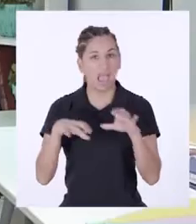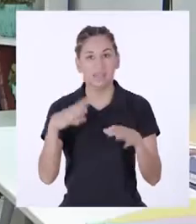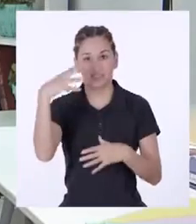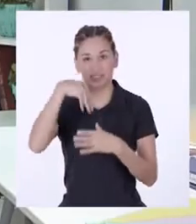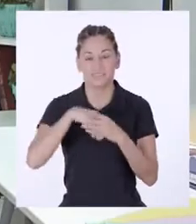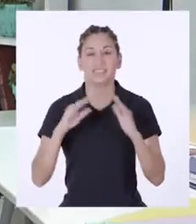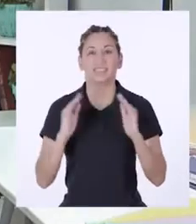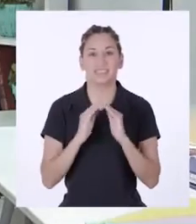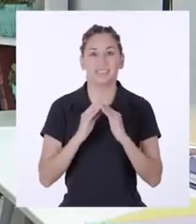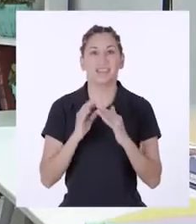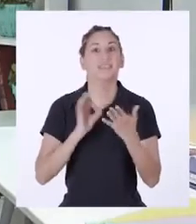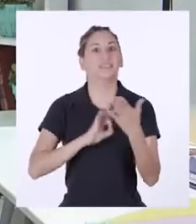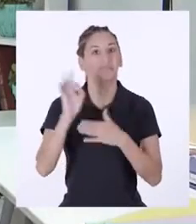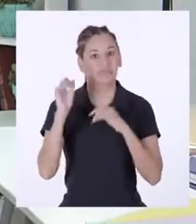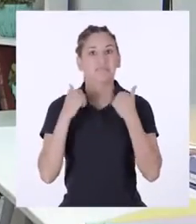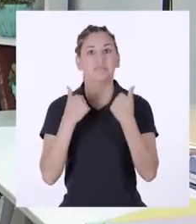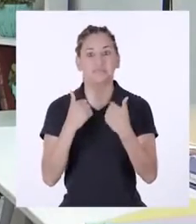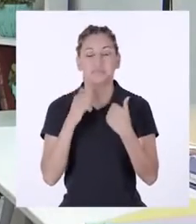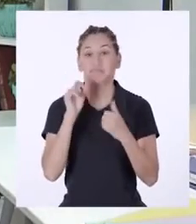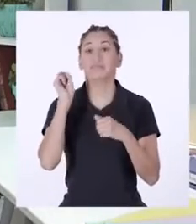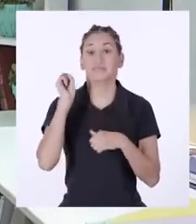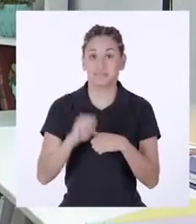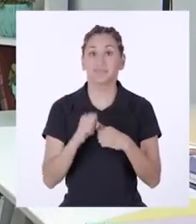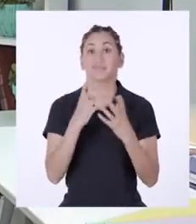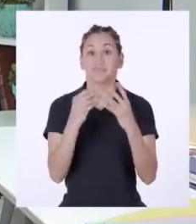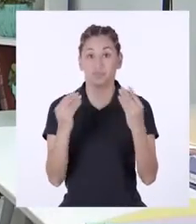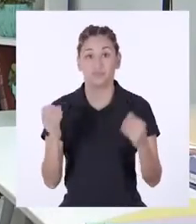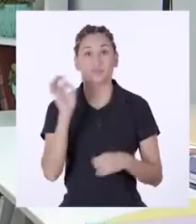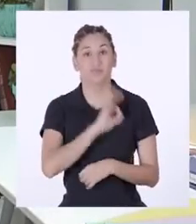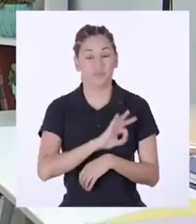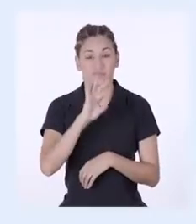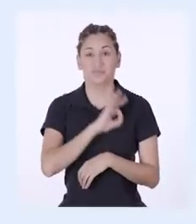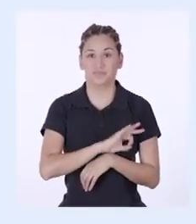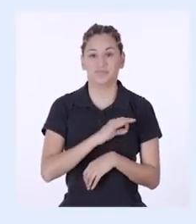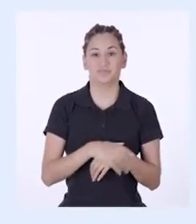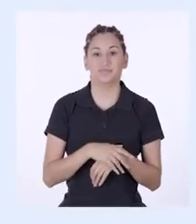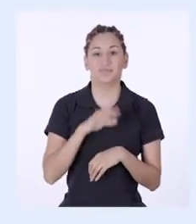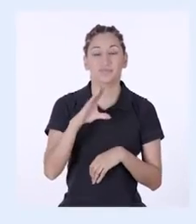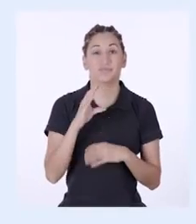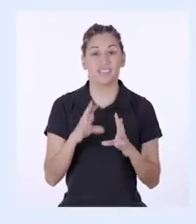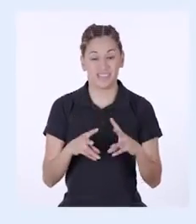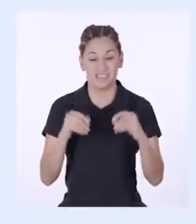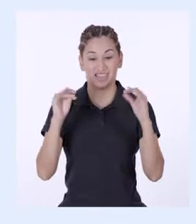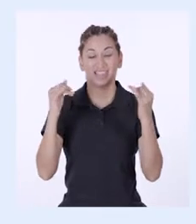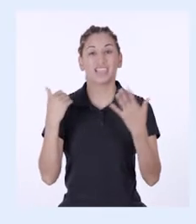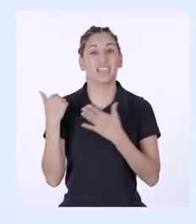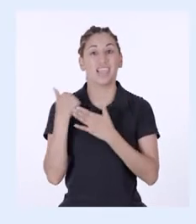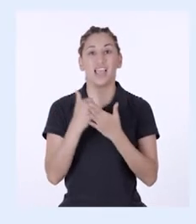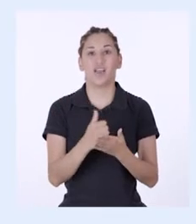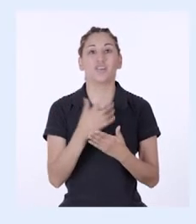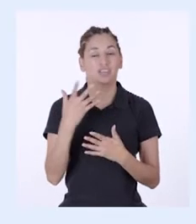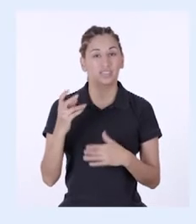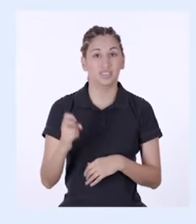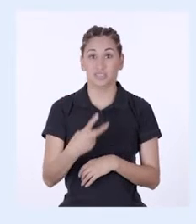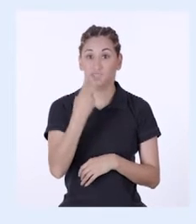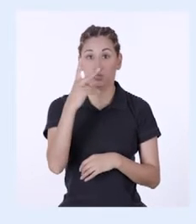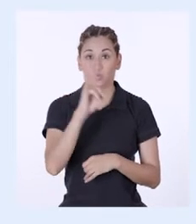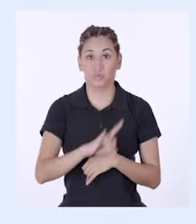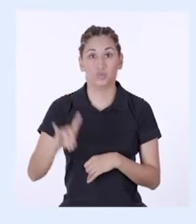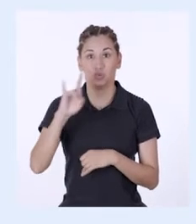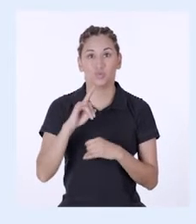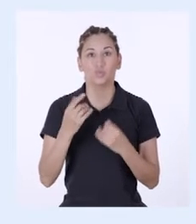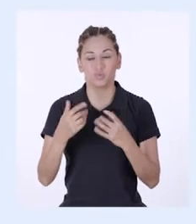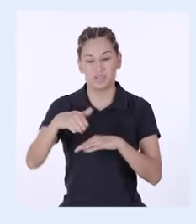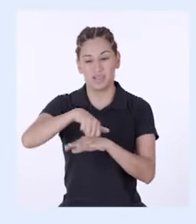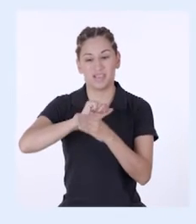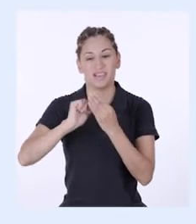casa. ¡Excelente! Sí que son muchos beneficios. El compostaje permite dar un segundo uso a